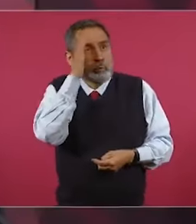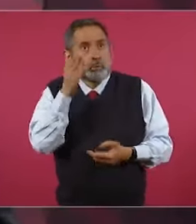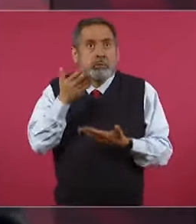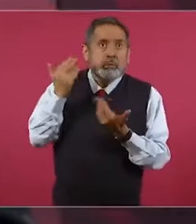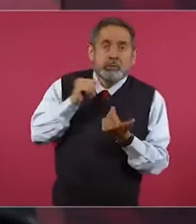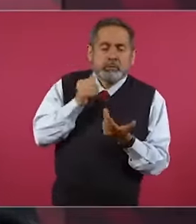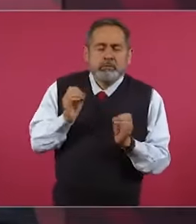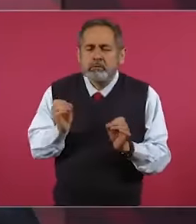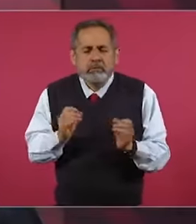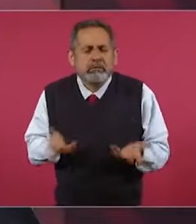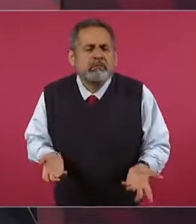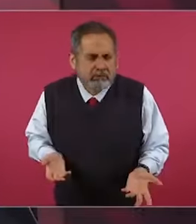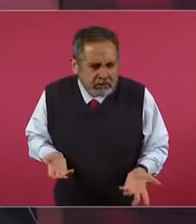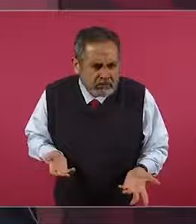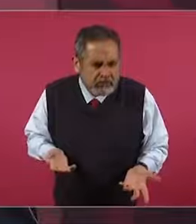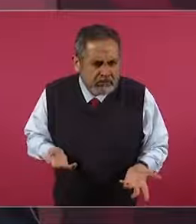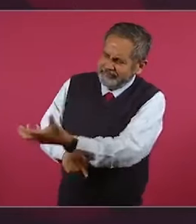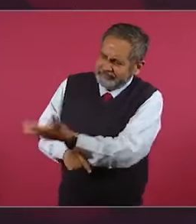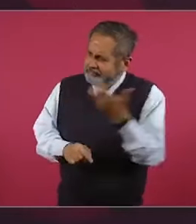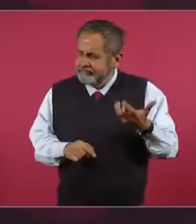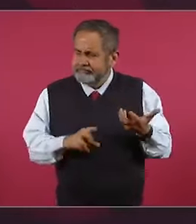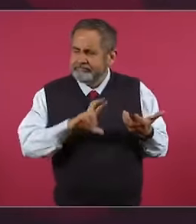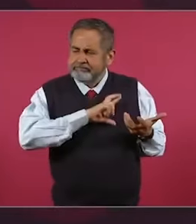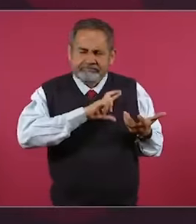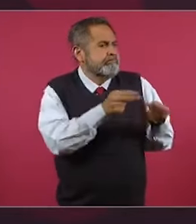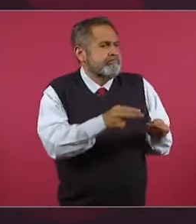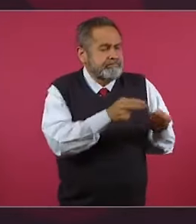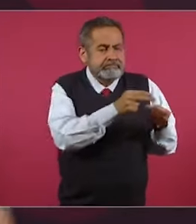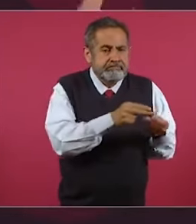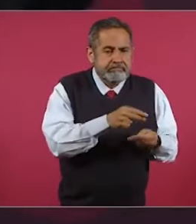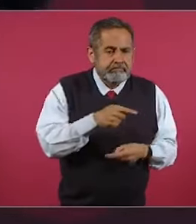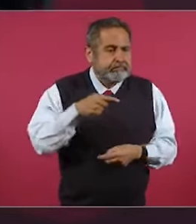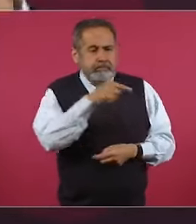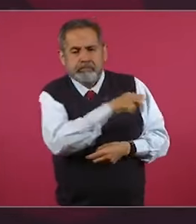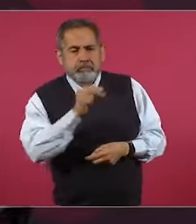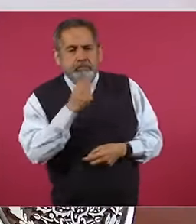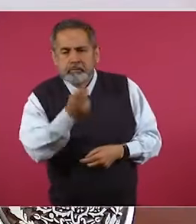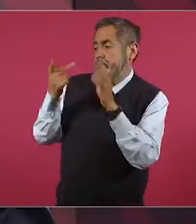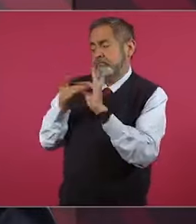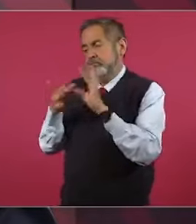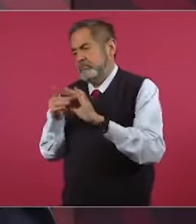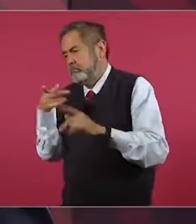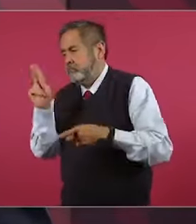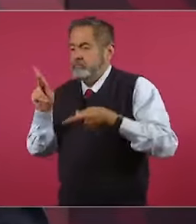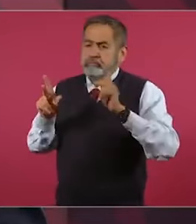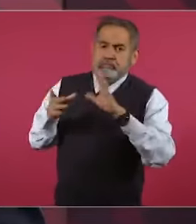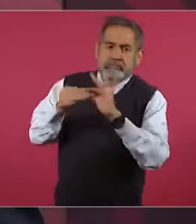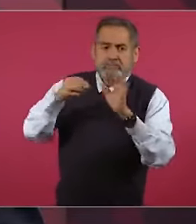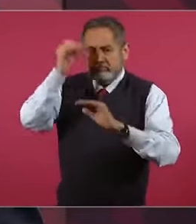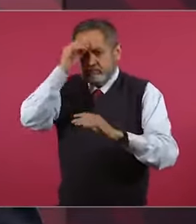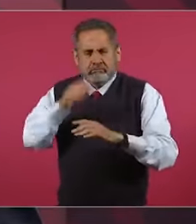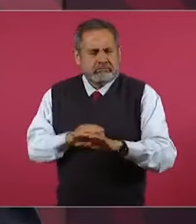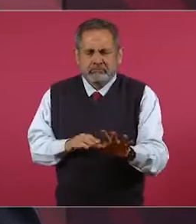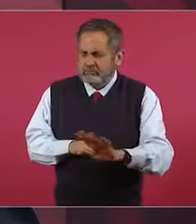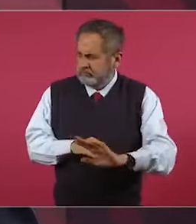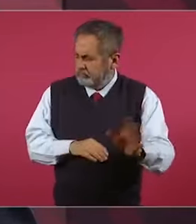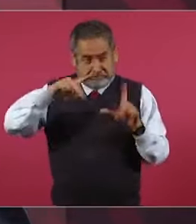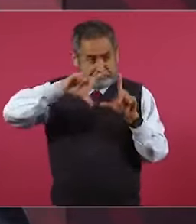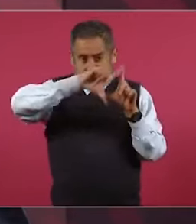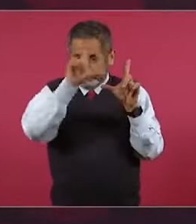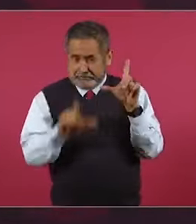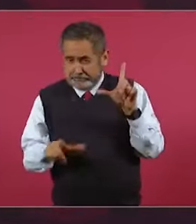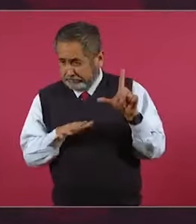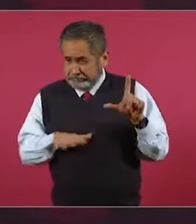avanzaron en la privatización de la salud? Y ahora sí, México es de todos los mexicanos,